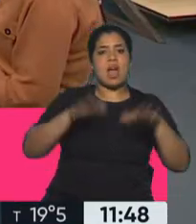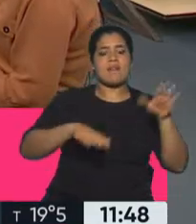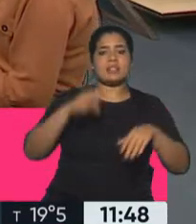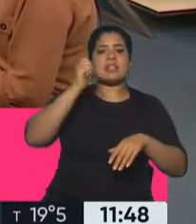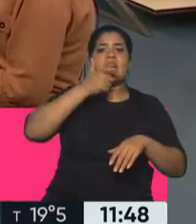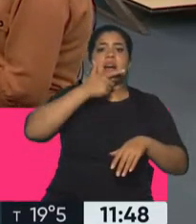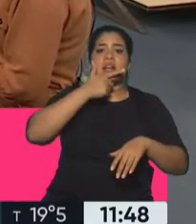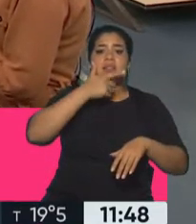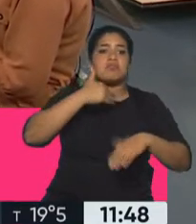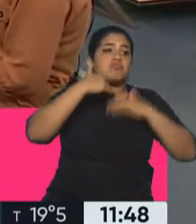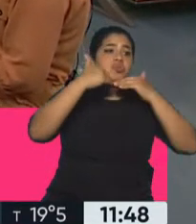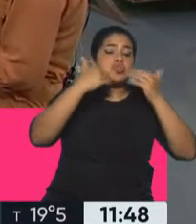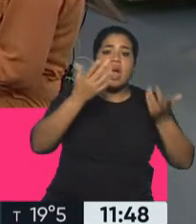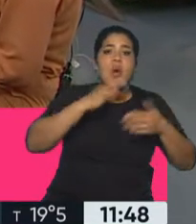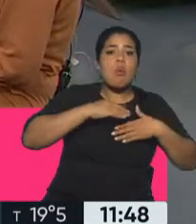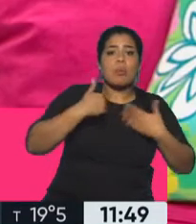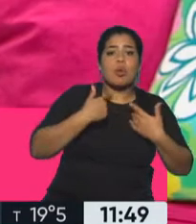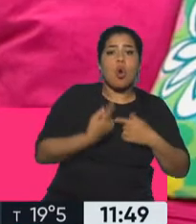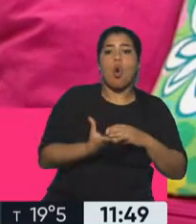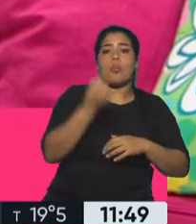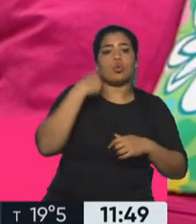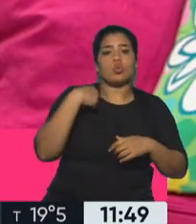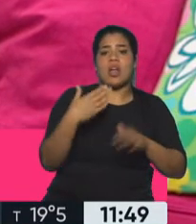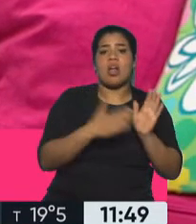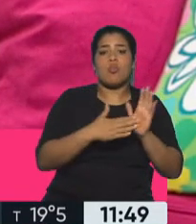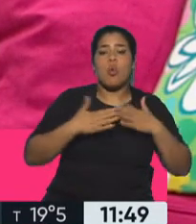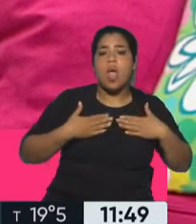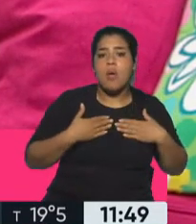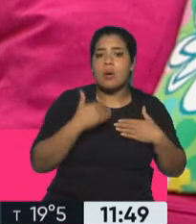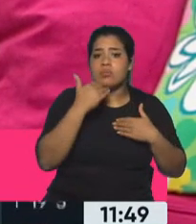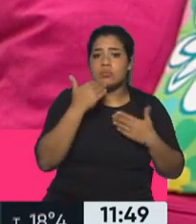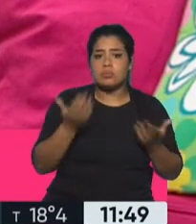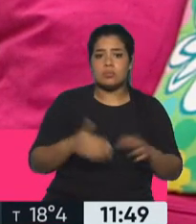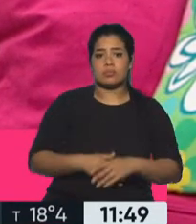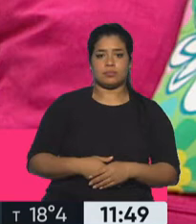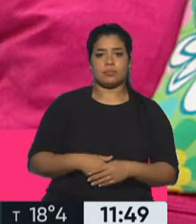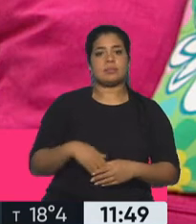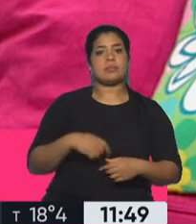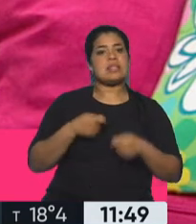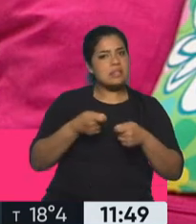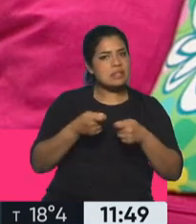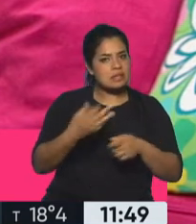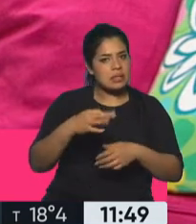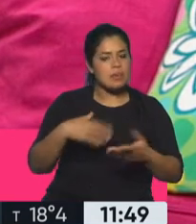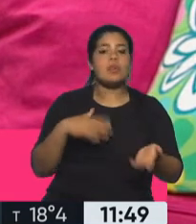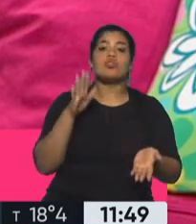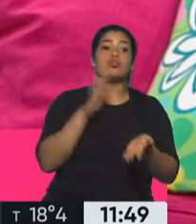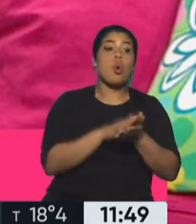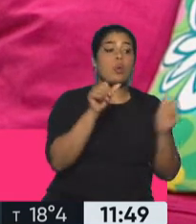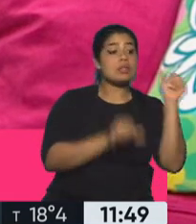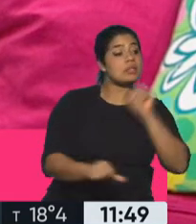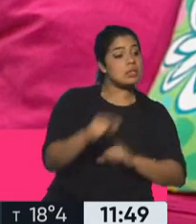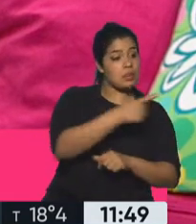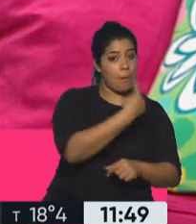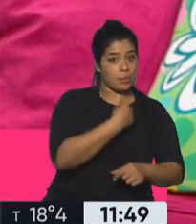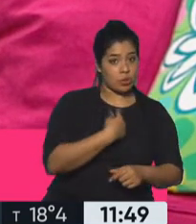hacerse un diagnóstico porque nunca escucharon hablar de esto. Por eso la importancia de insistir. Y perdón, respecto de lo de la ciencia, es eso,